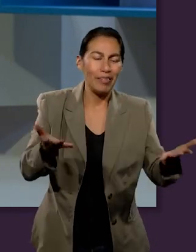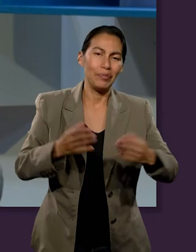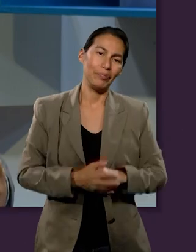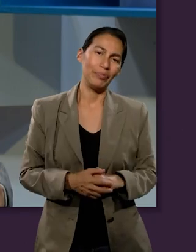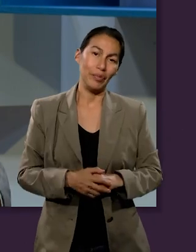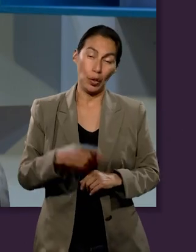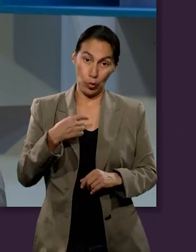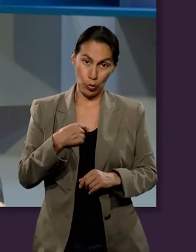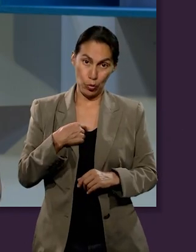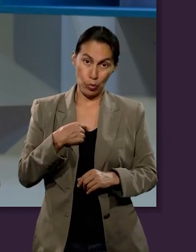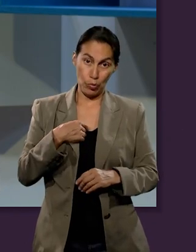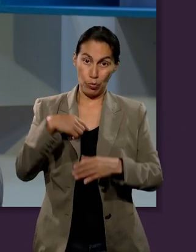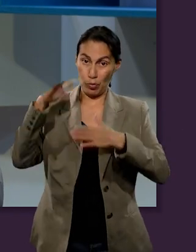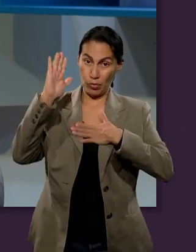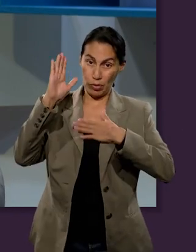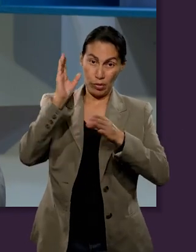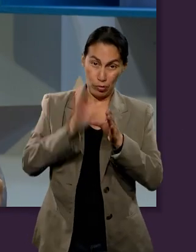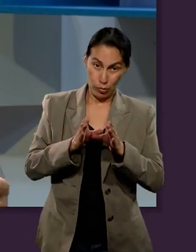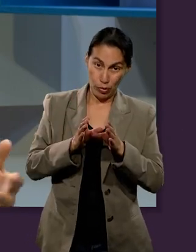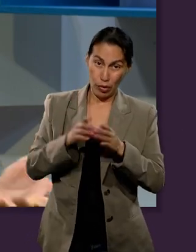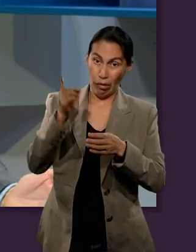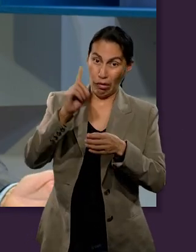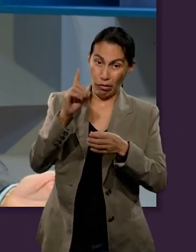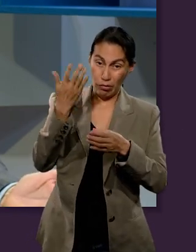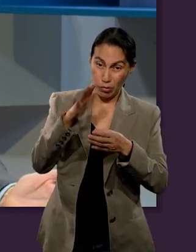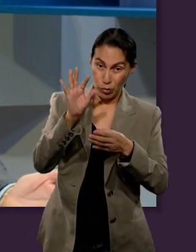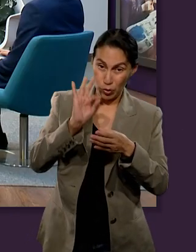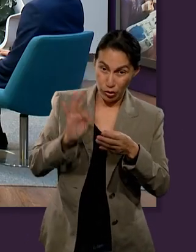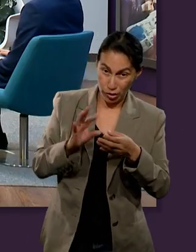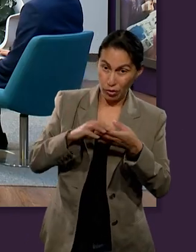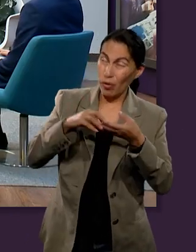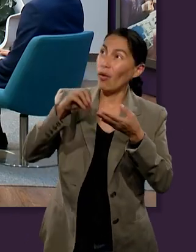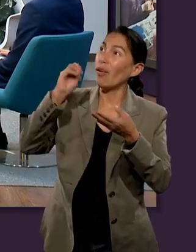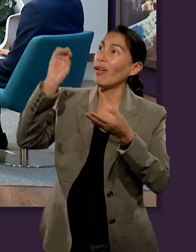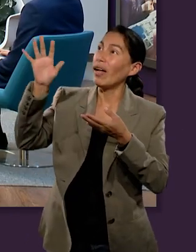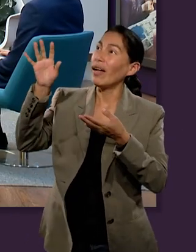el diezmo hay suficiente para que se puedan realizar diversos proyectos.